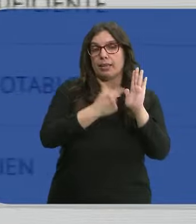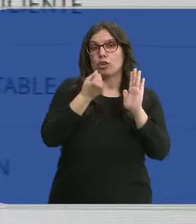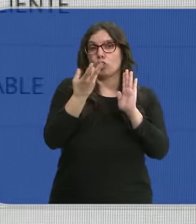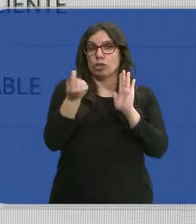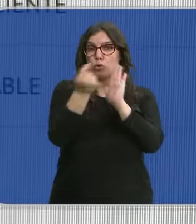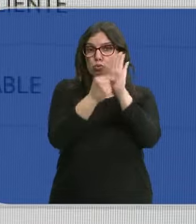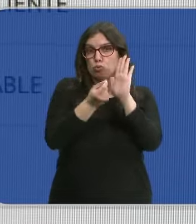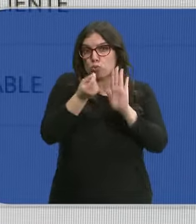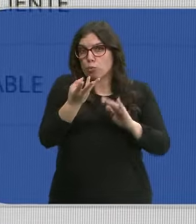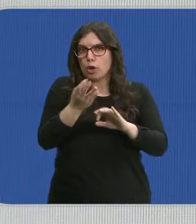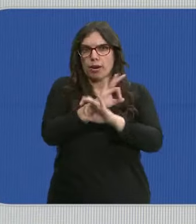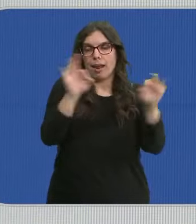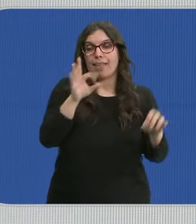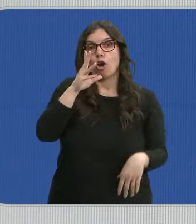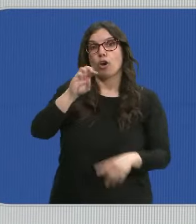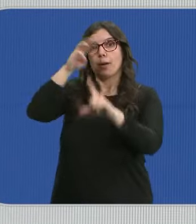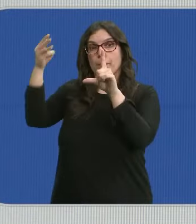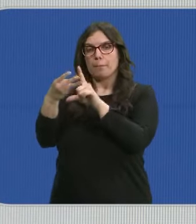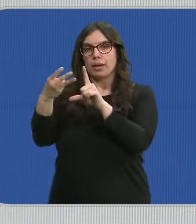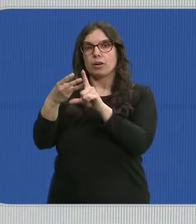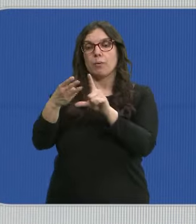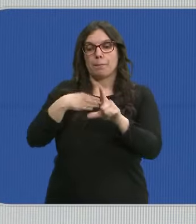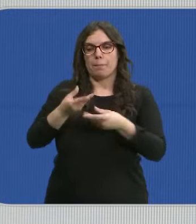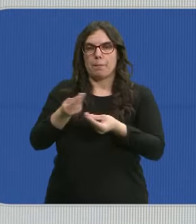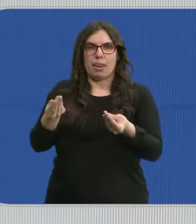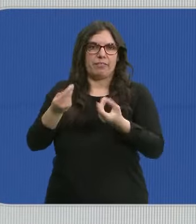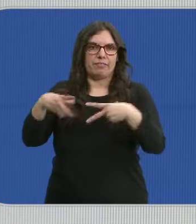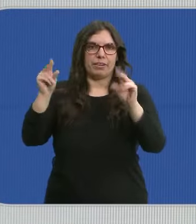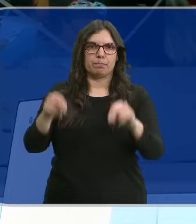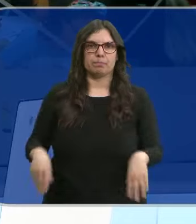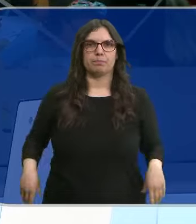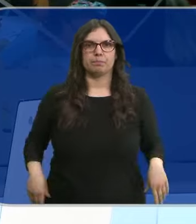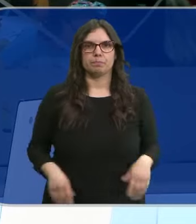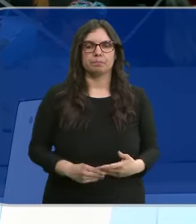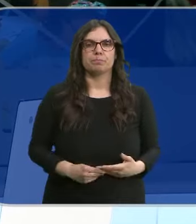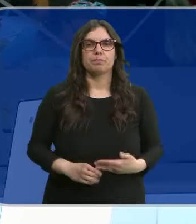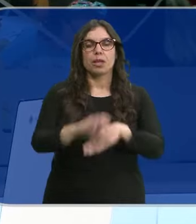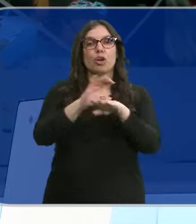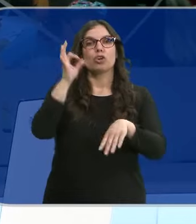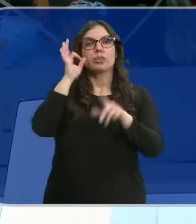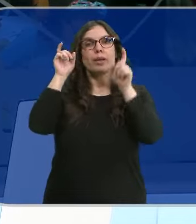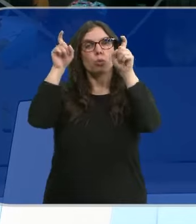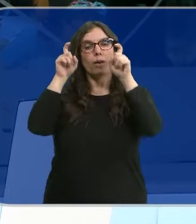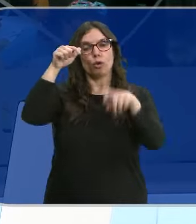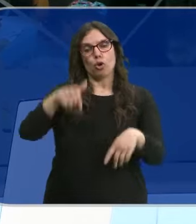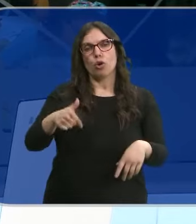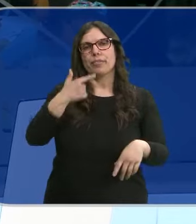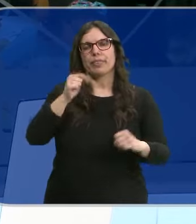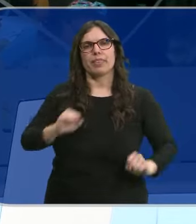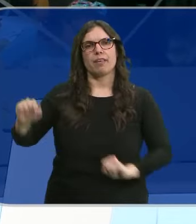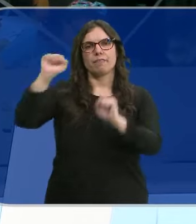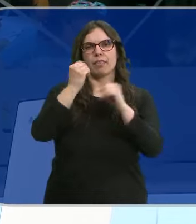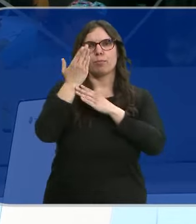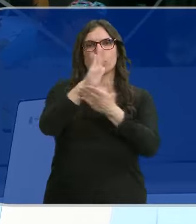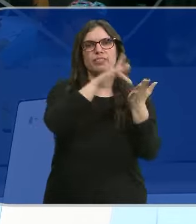notas numéricas y ahora con Estilus se pone fin al boletín en papel. La consejera de Educación ha defendido hoy la propuesta